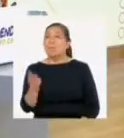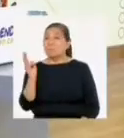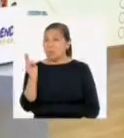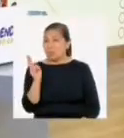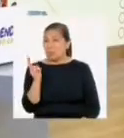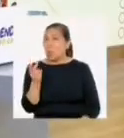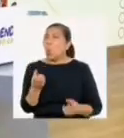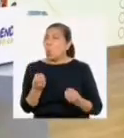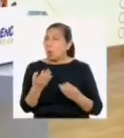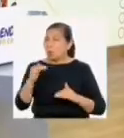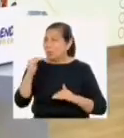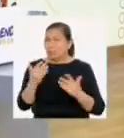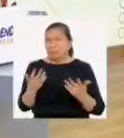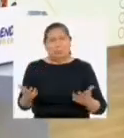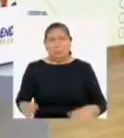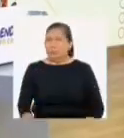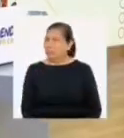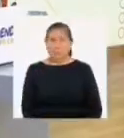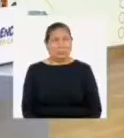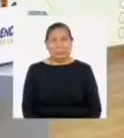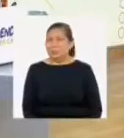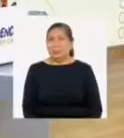Profesora, ¿cuánta desigualdad?